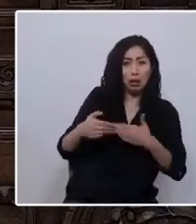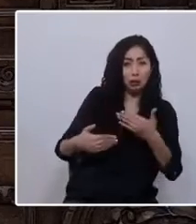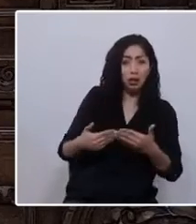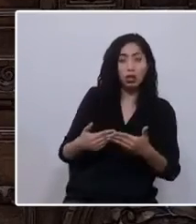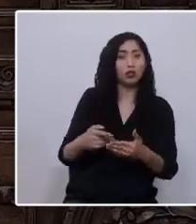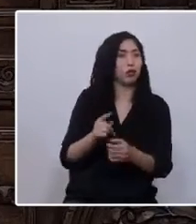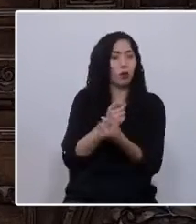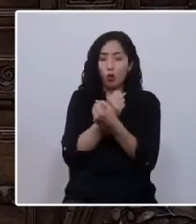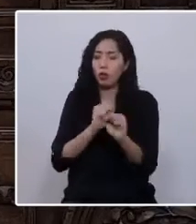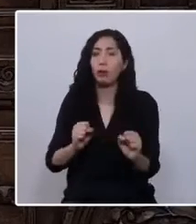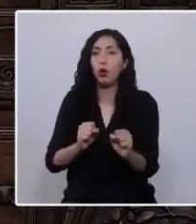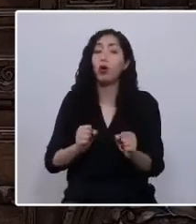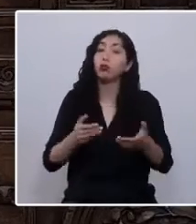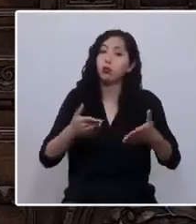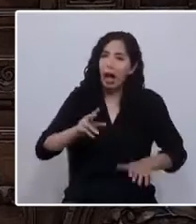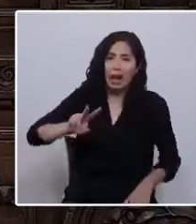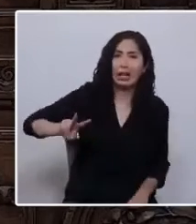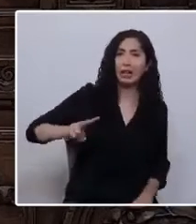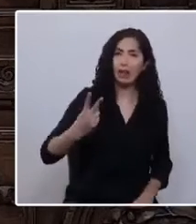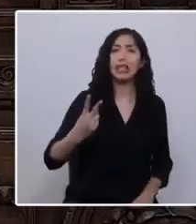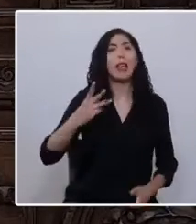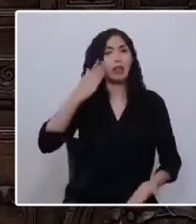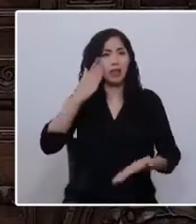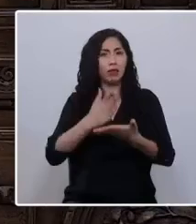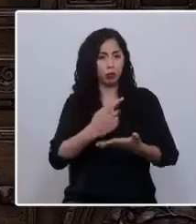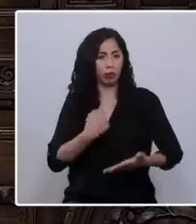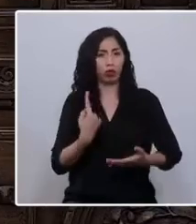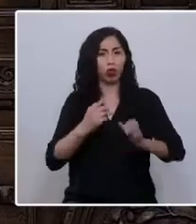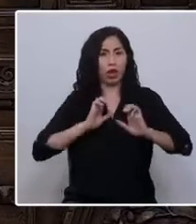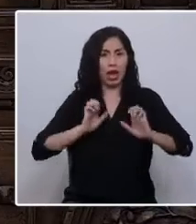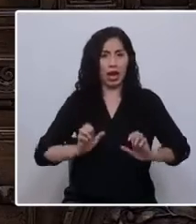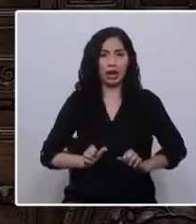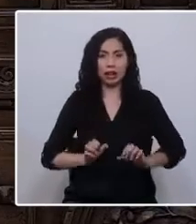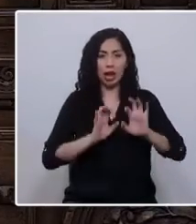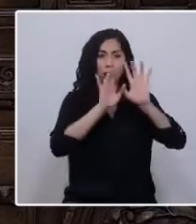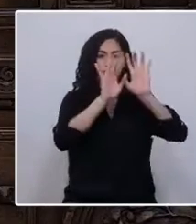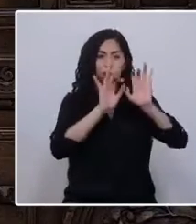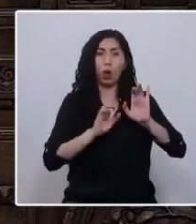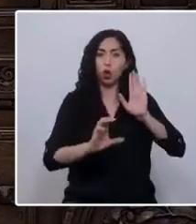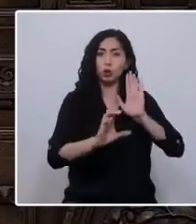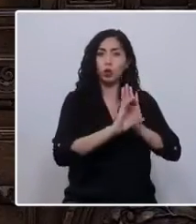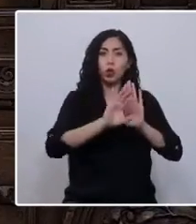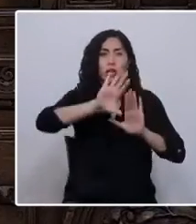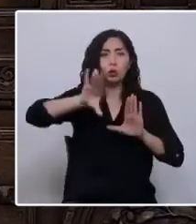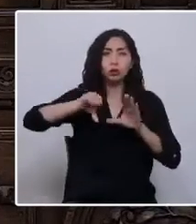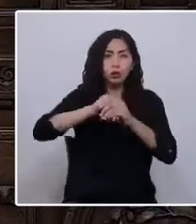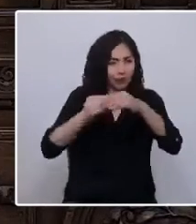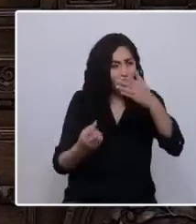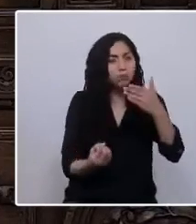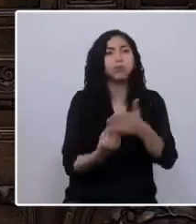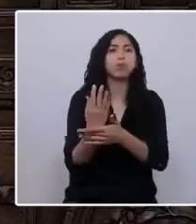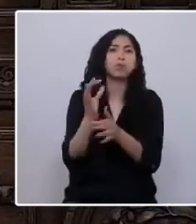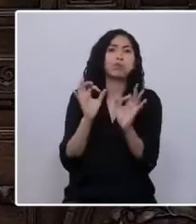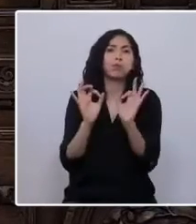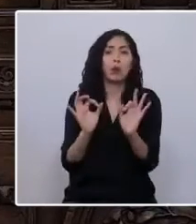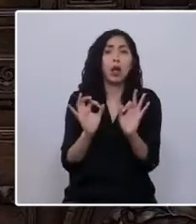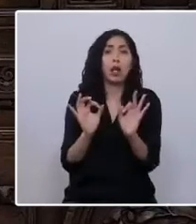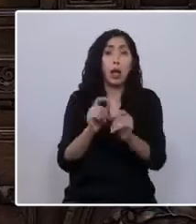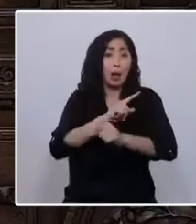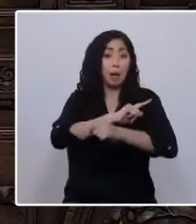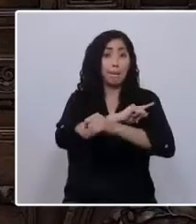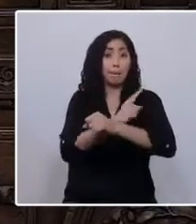Por el contrario, tenemos la obligación ética de escribir una constitución inclusiva y de vanguardia, en la que distribuyamos el poder,